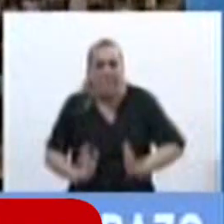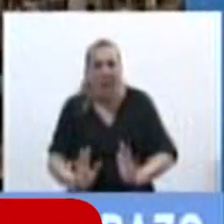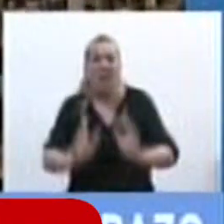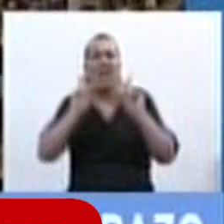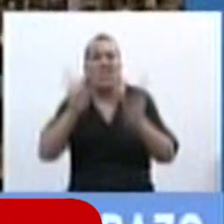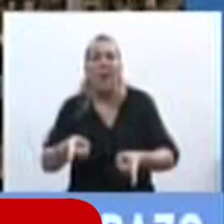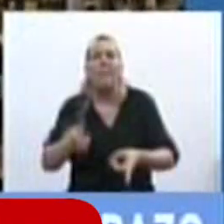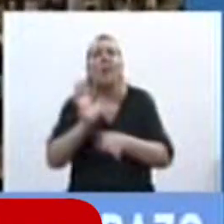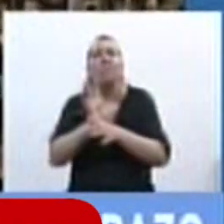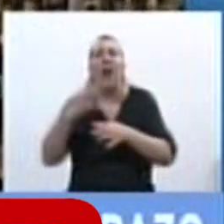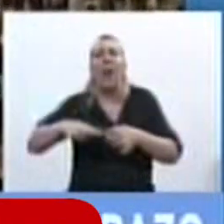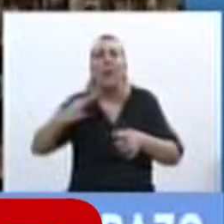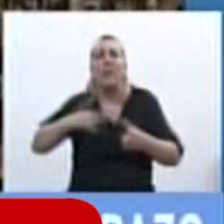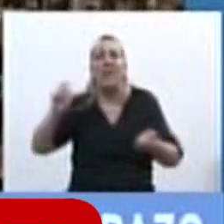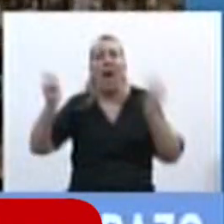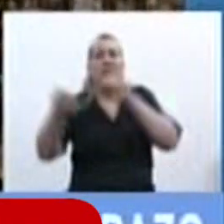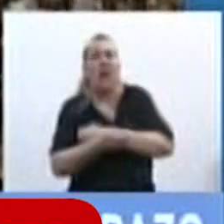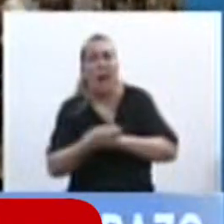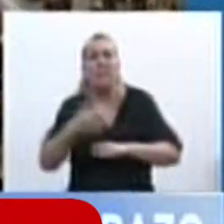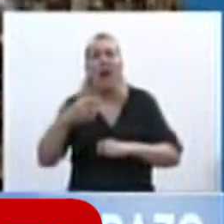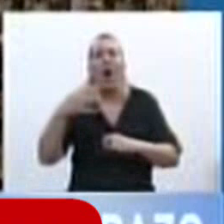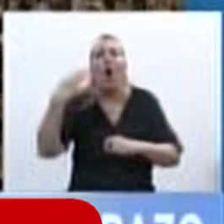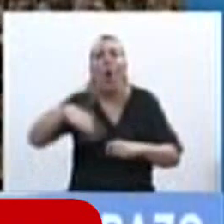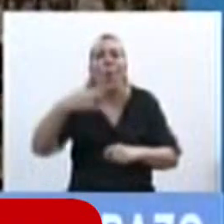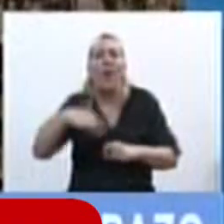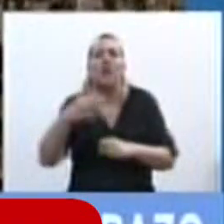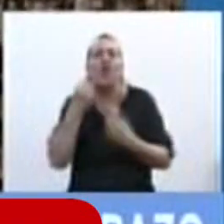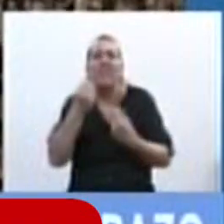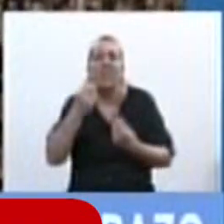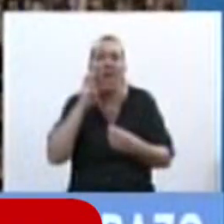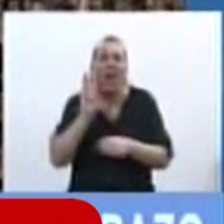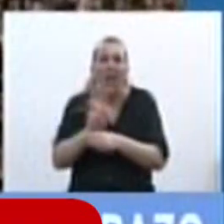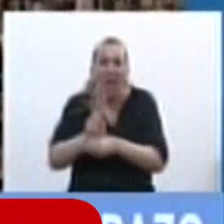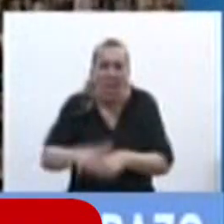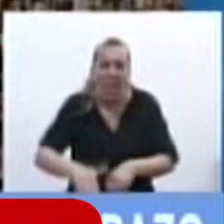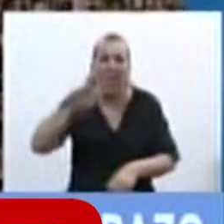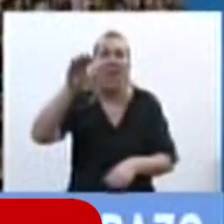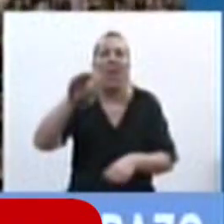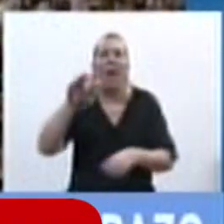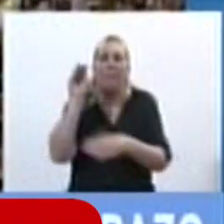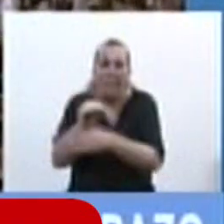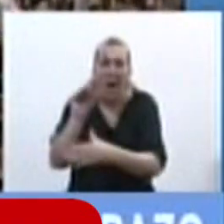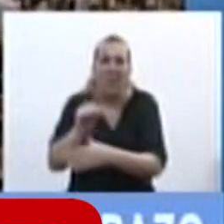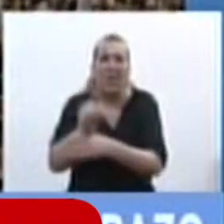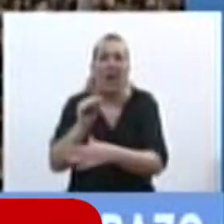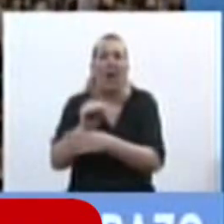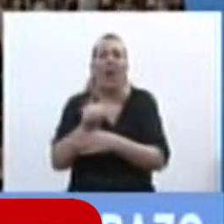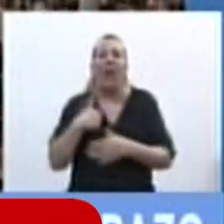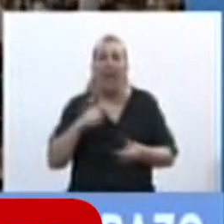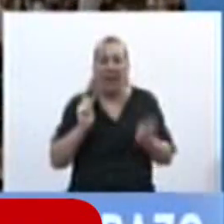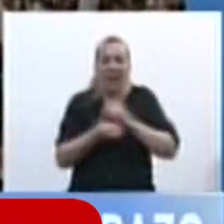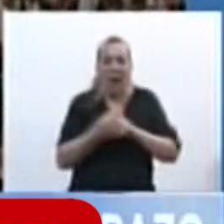alteración de la vida desde la obligación de criar y mantener un hijo hasta la renuncia a proyectos de vida distintos